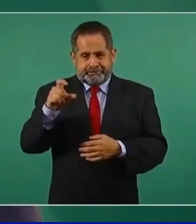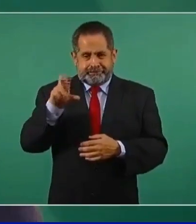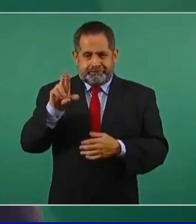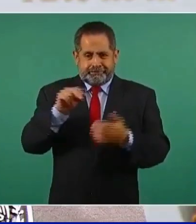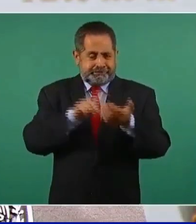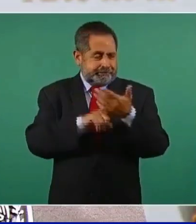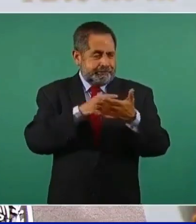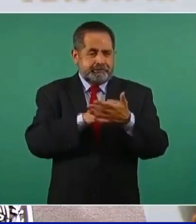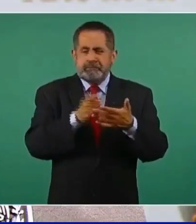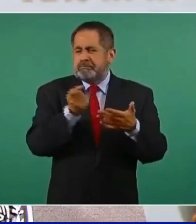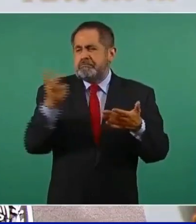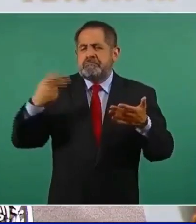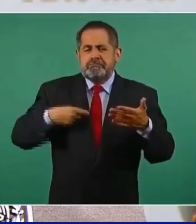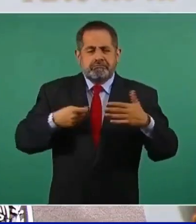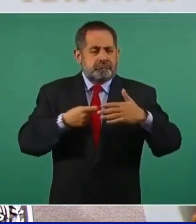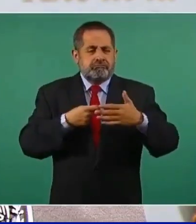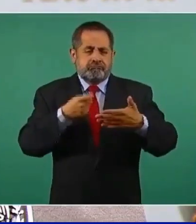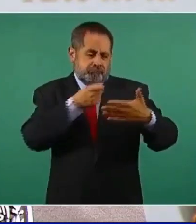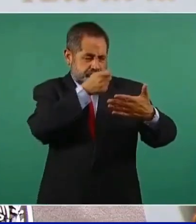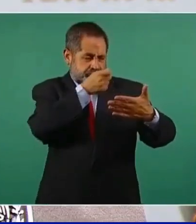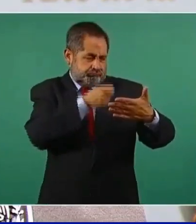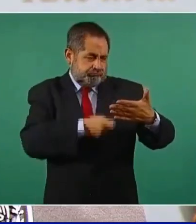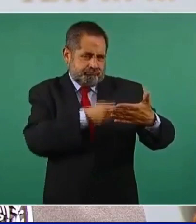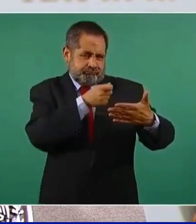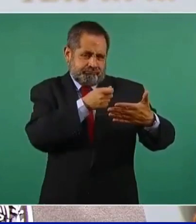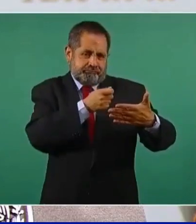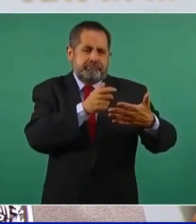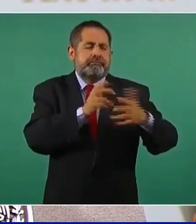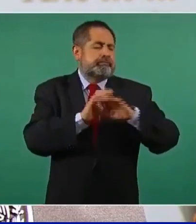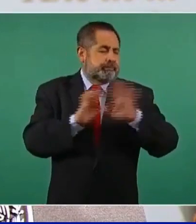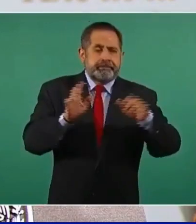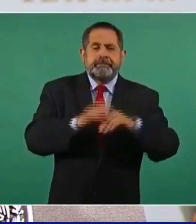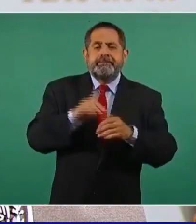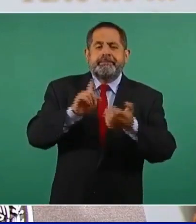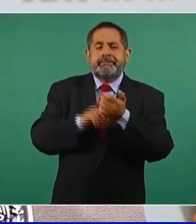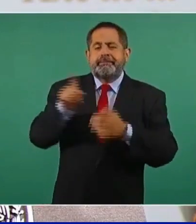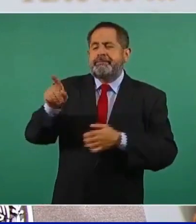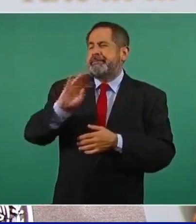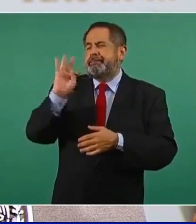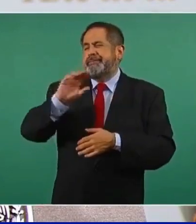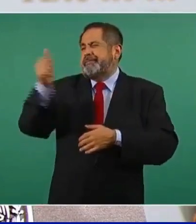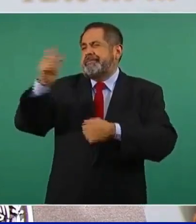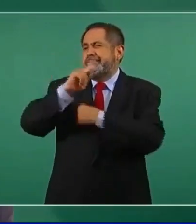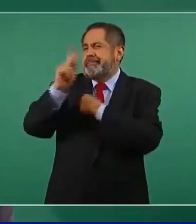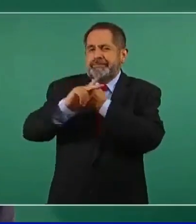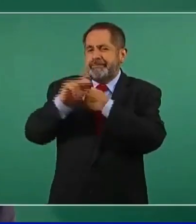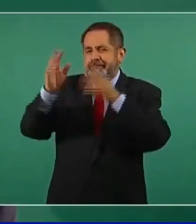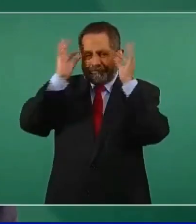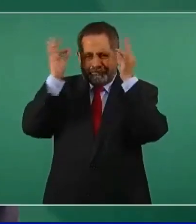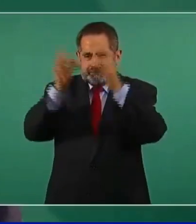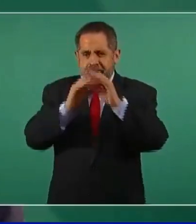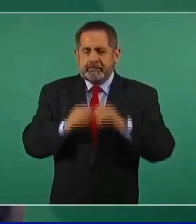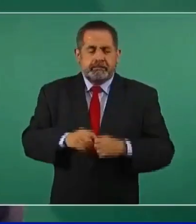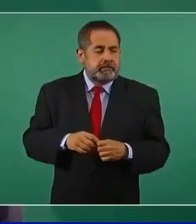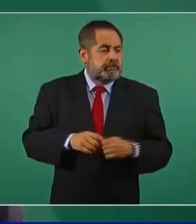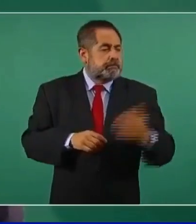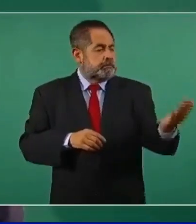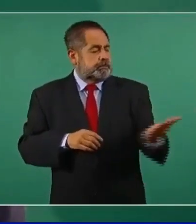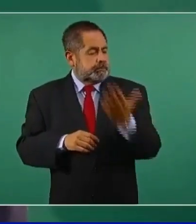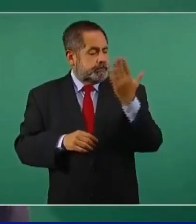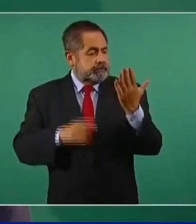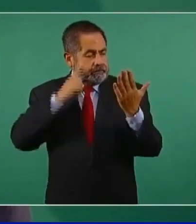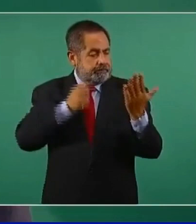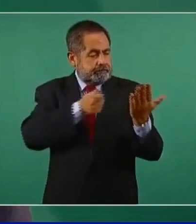con cualquier lector de QR, el oficial de migración, vamos a pensar de algún país, puede exponer el